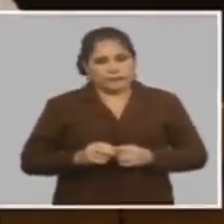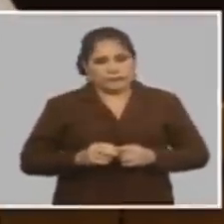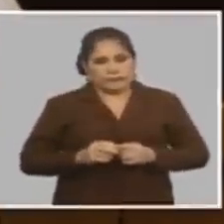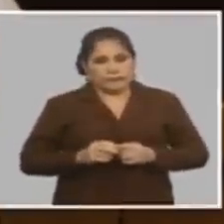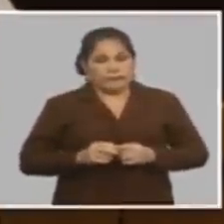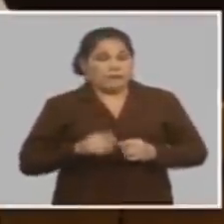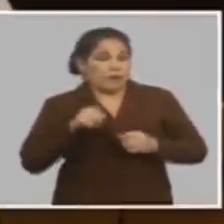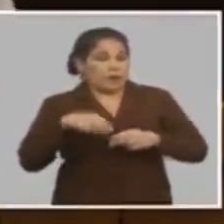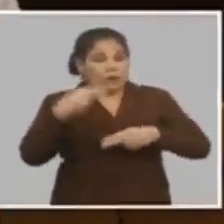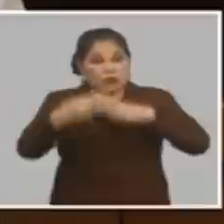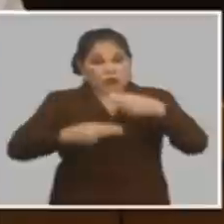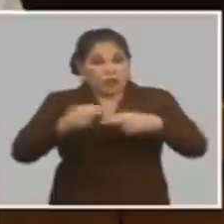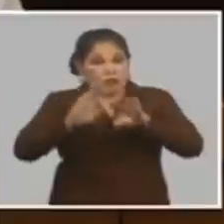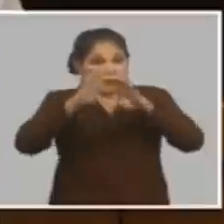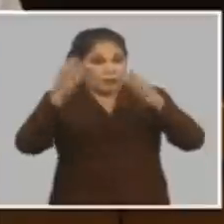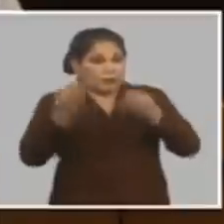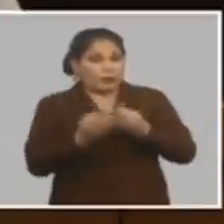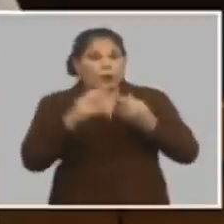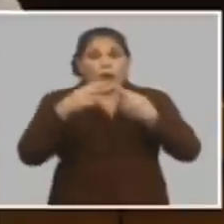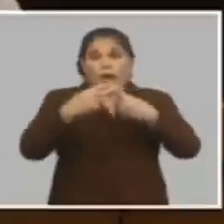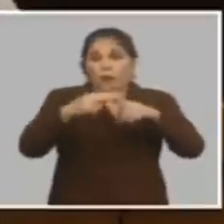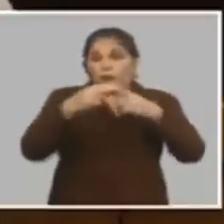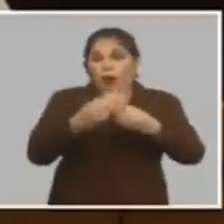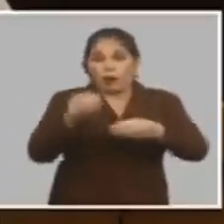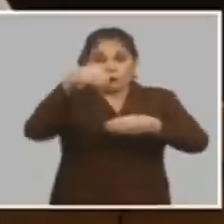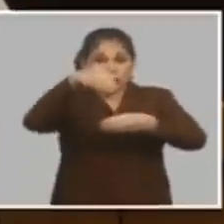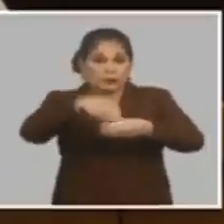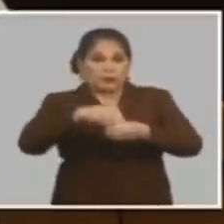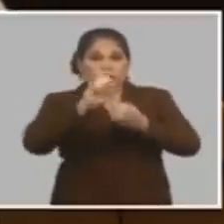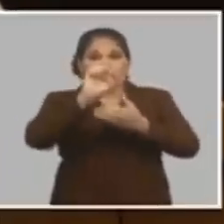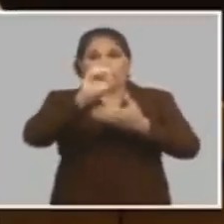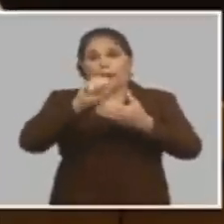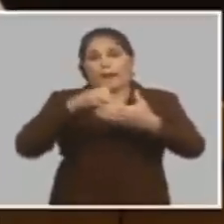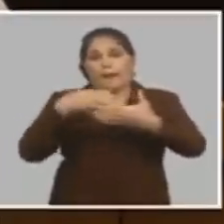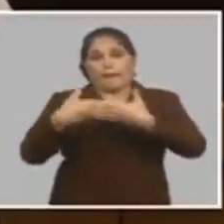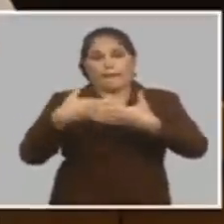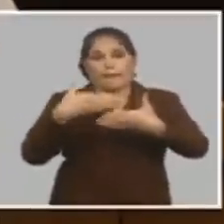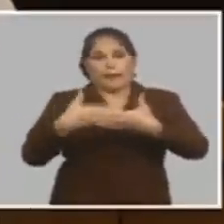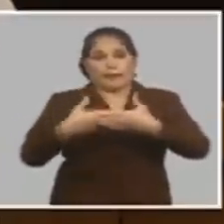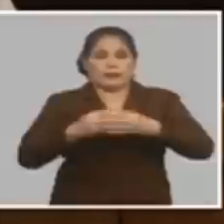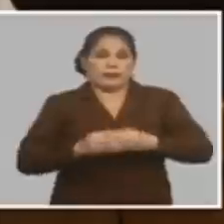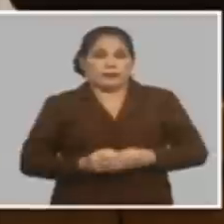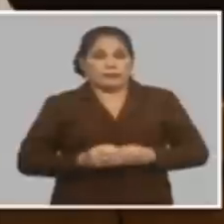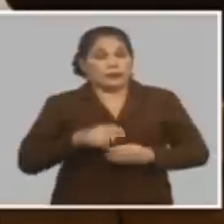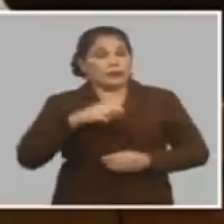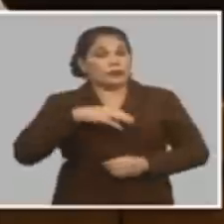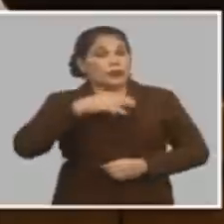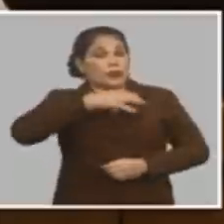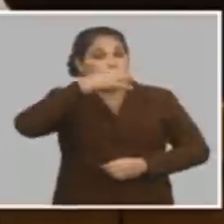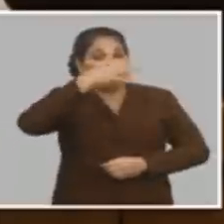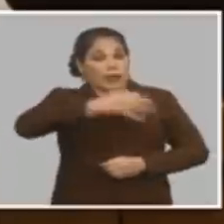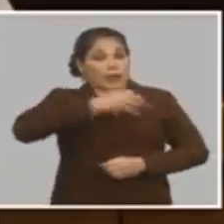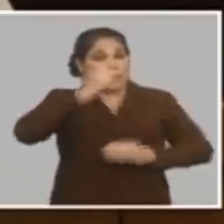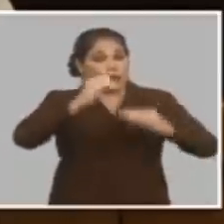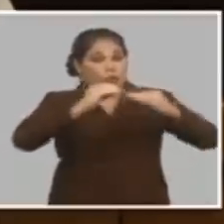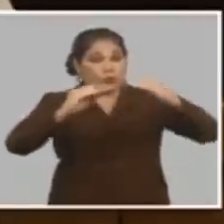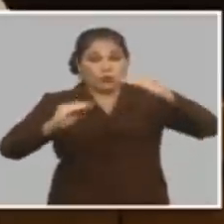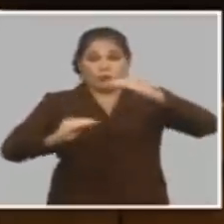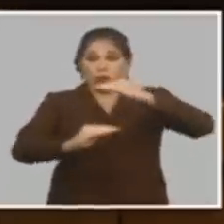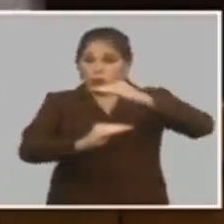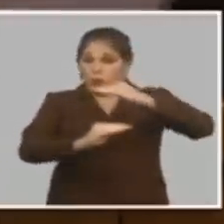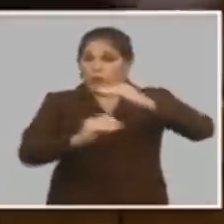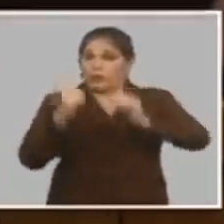eso no se hace eso un ajuste importante en el sistema empresarial estoy hablando la de la subordinación